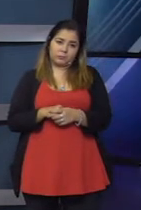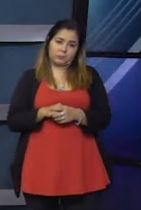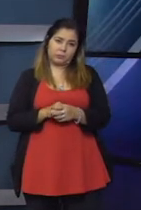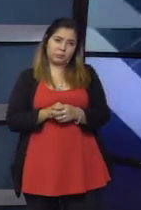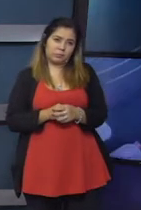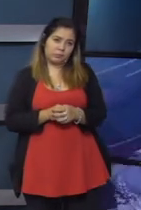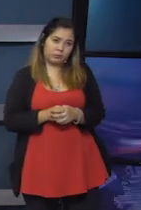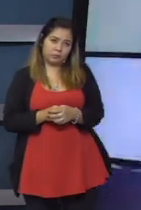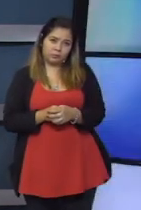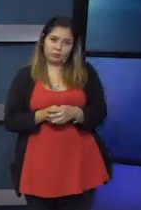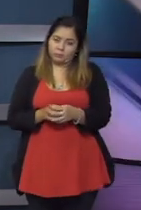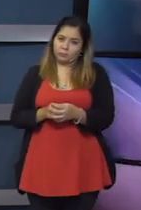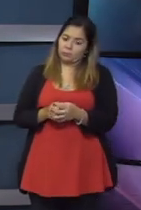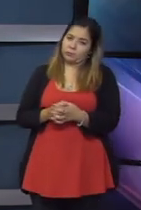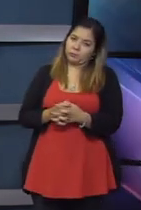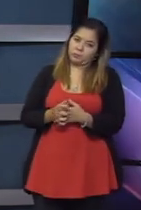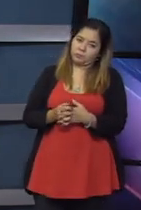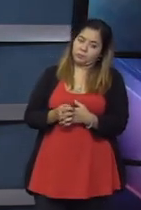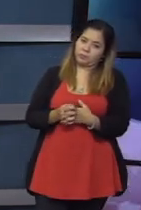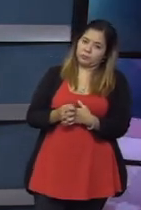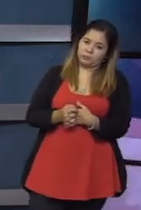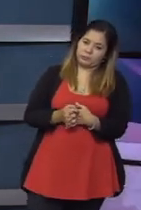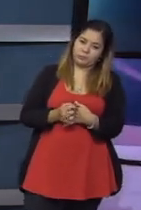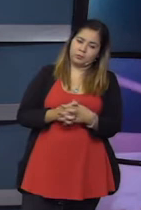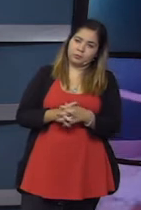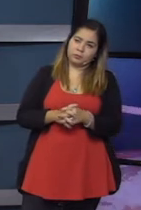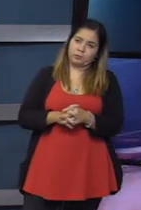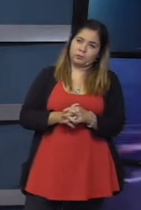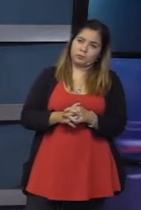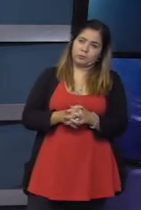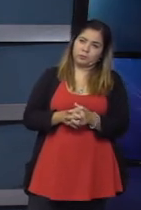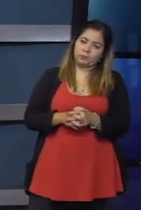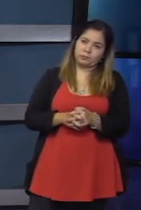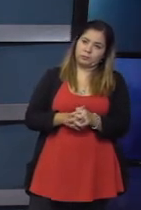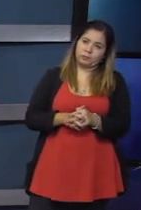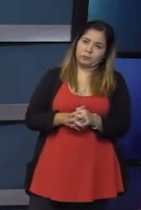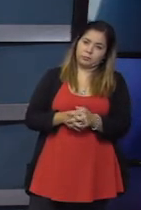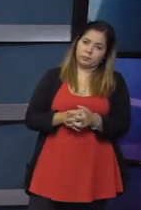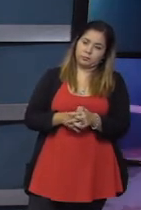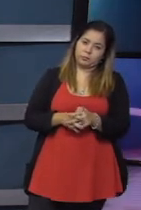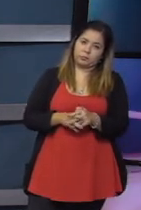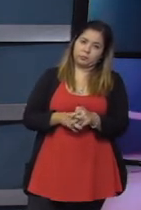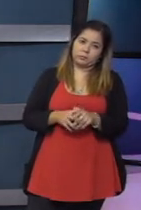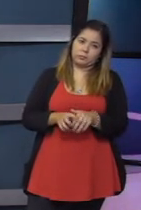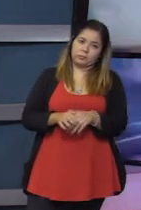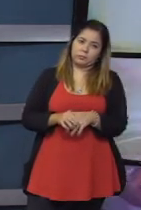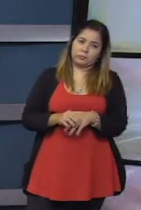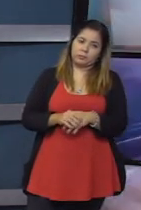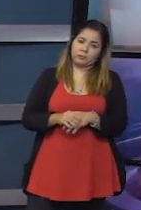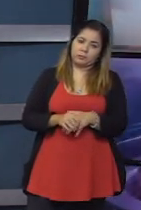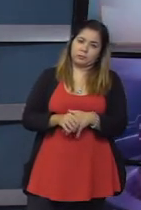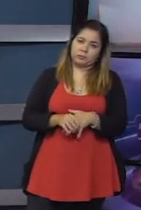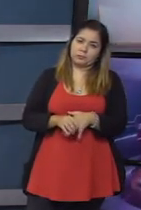secretario del Poder Ejecutivo, ¿no? Un secretario ministerial. Y después, en el año 97, entra y se hace una